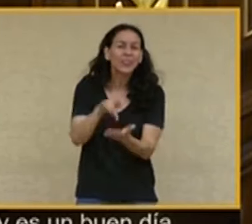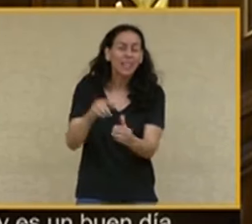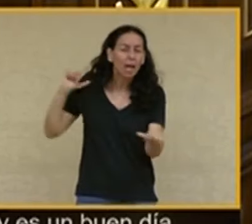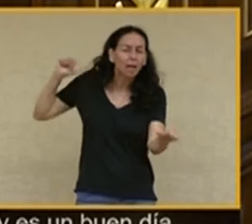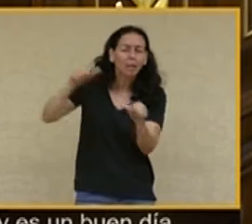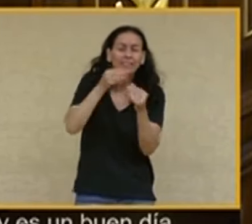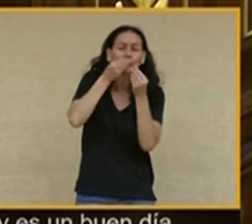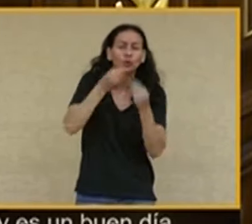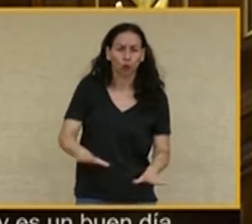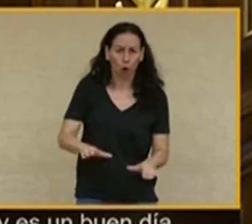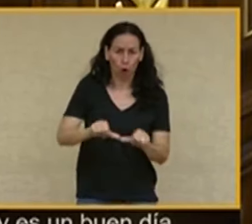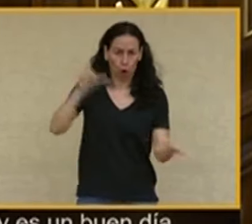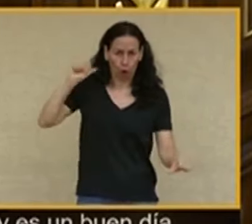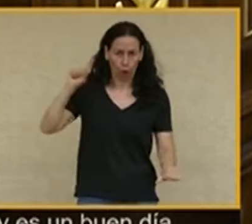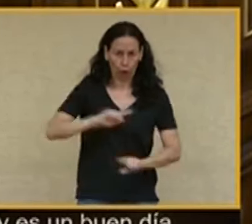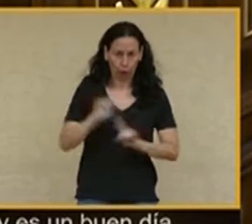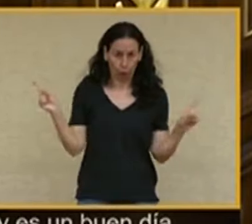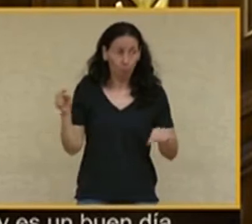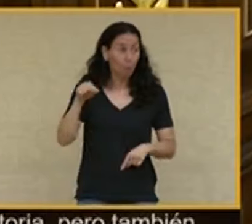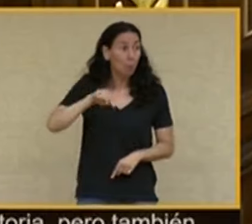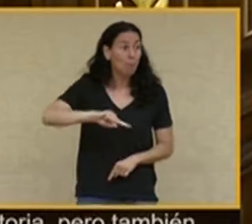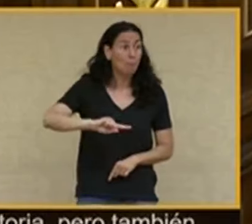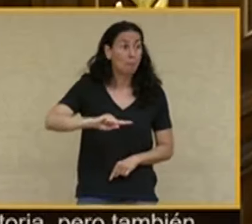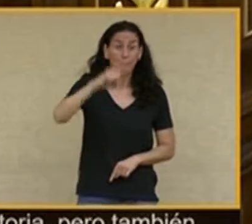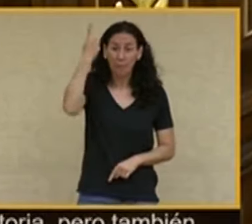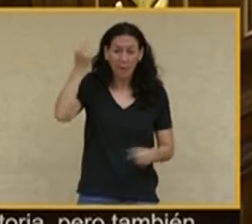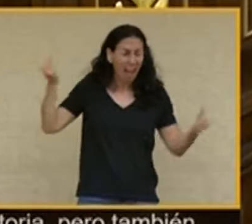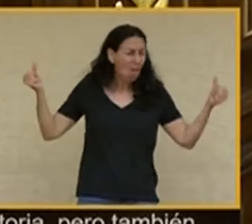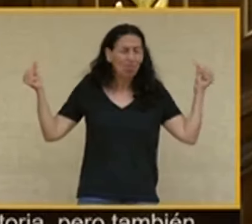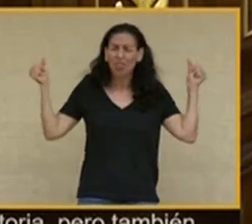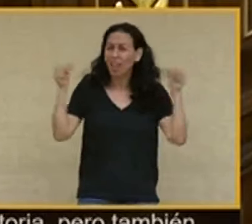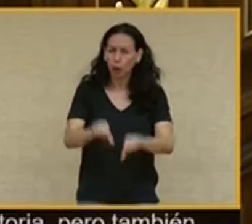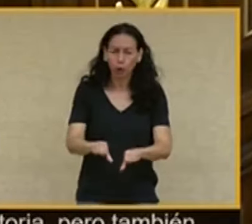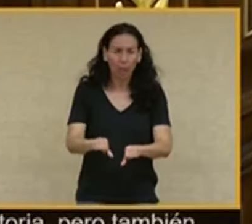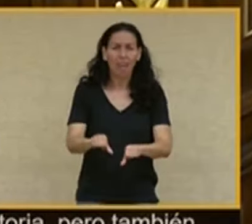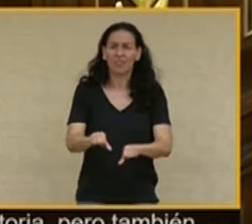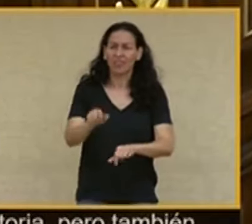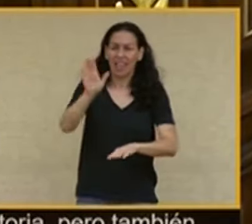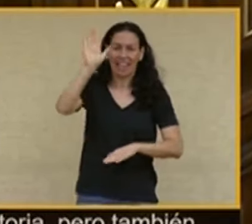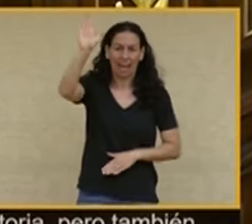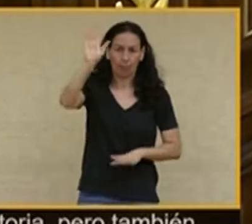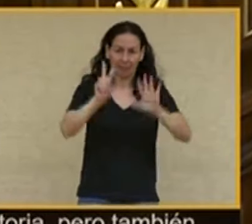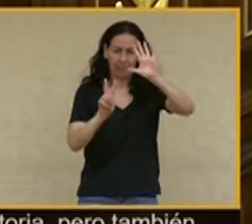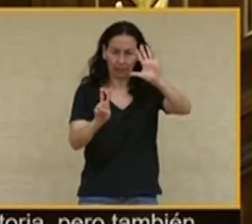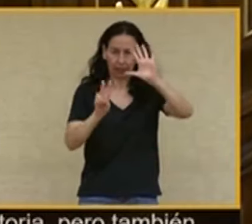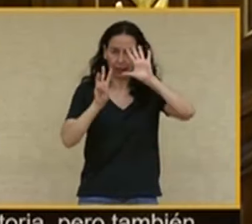porque estamos ante la primera derrota del régimen del 78.